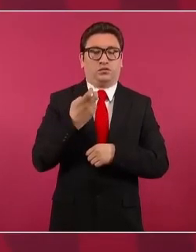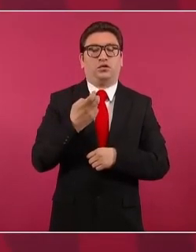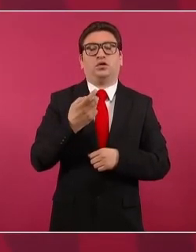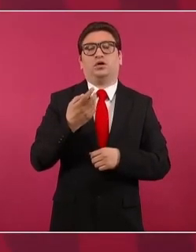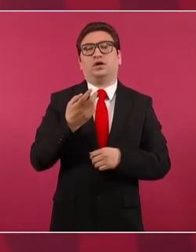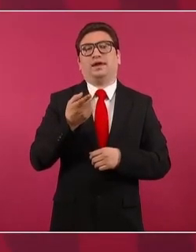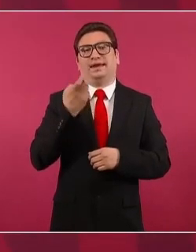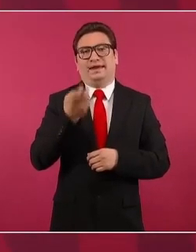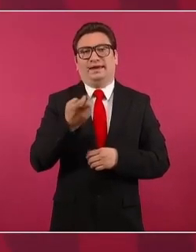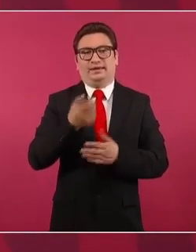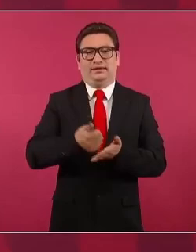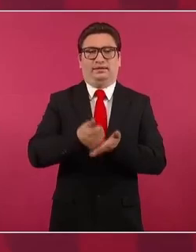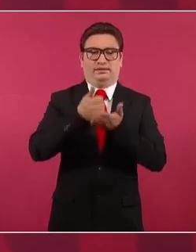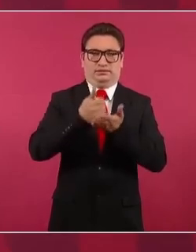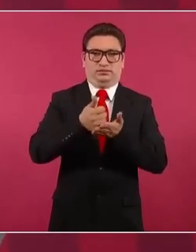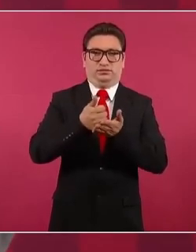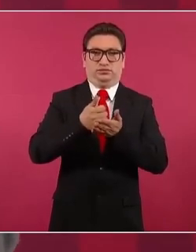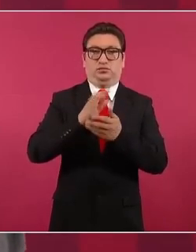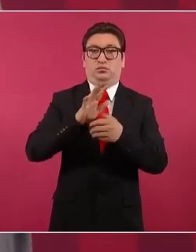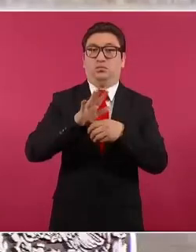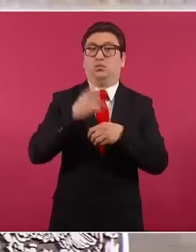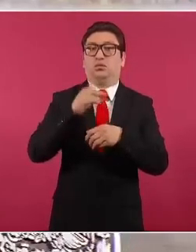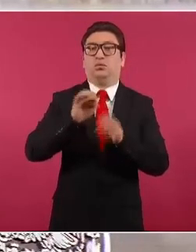si no se sabe,